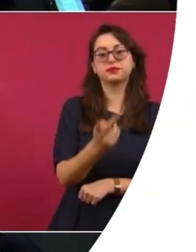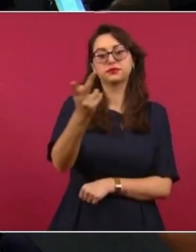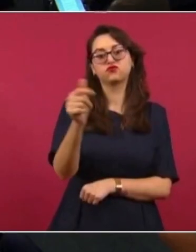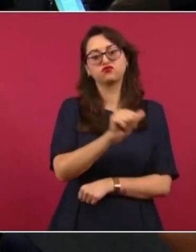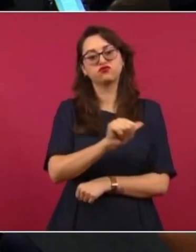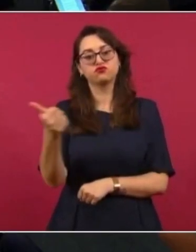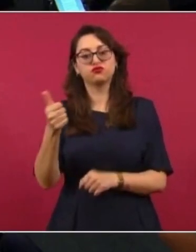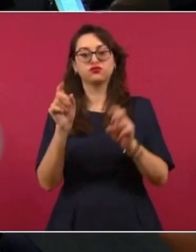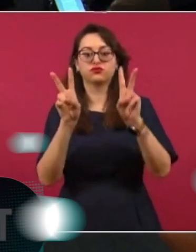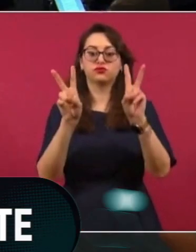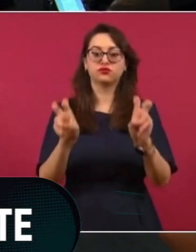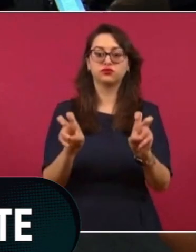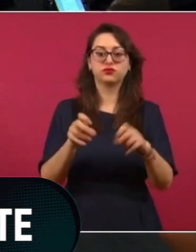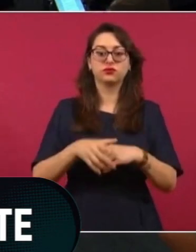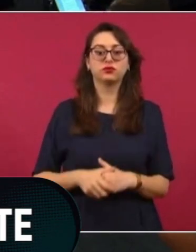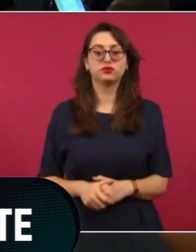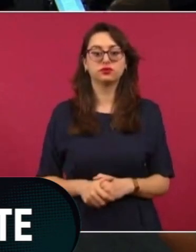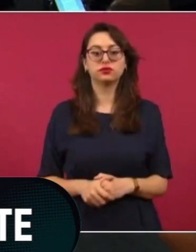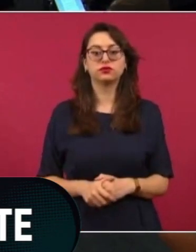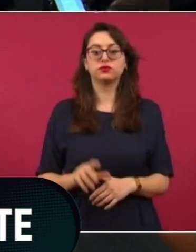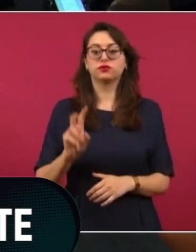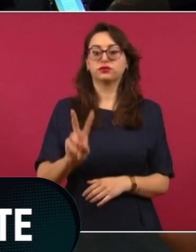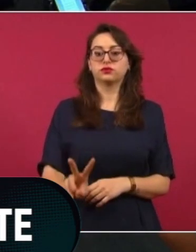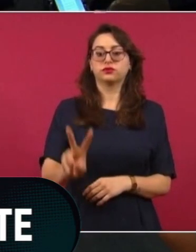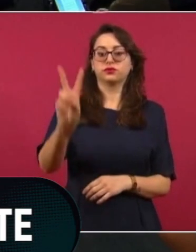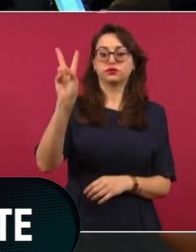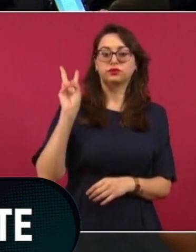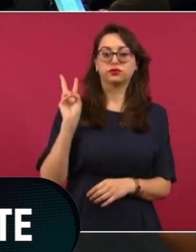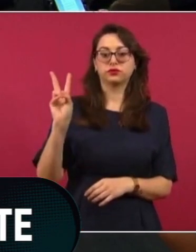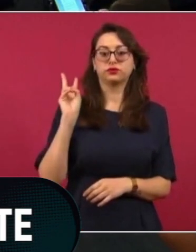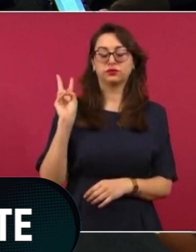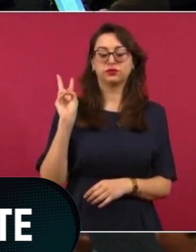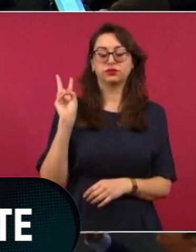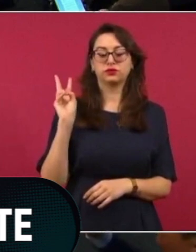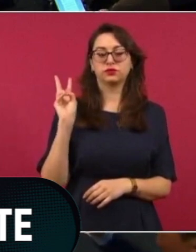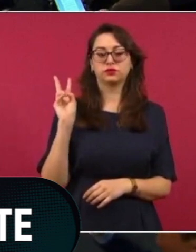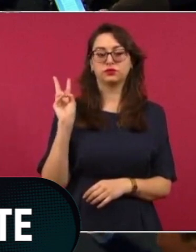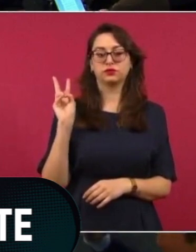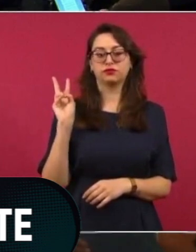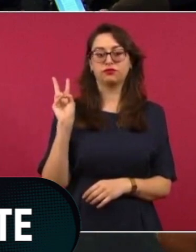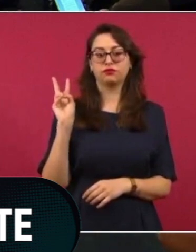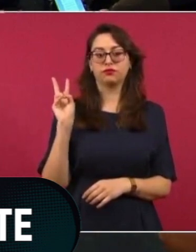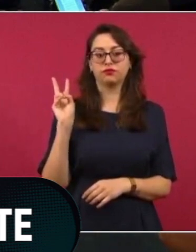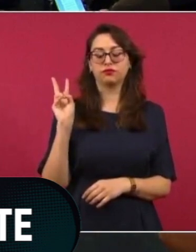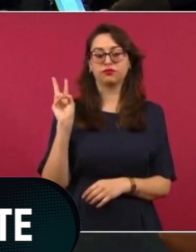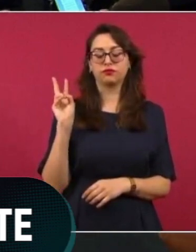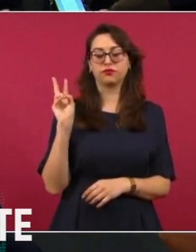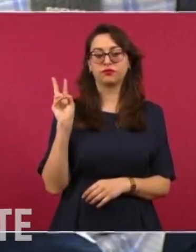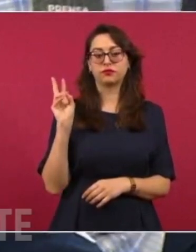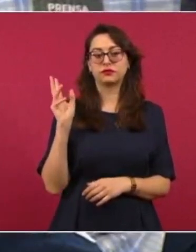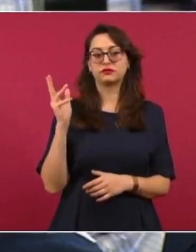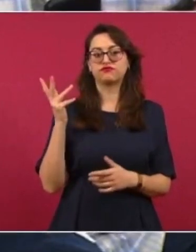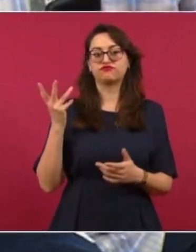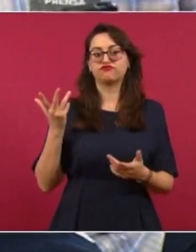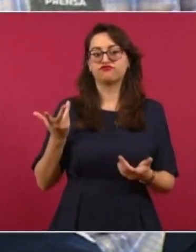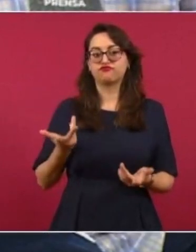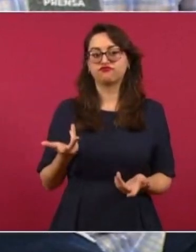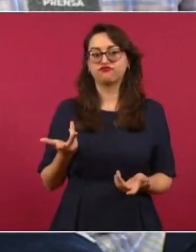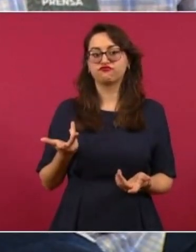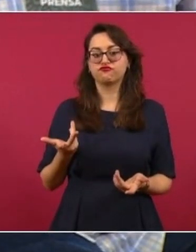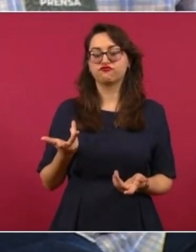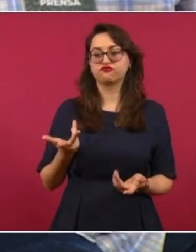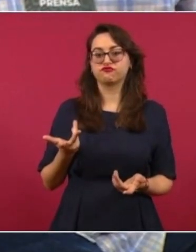Luego de la advertencia del viernes del presidente, quería preguntarle cómo pretende llevar la relación